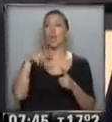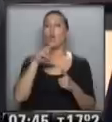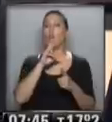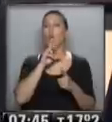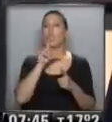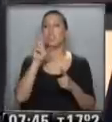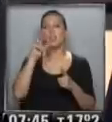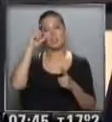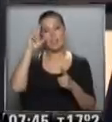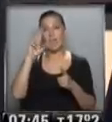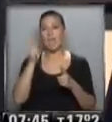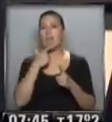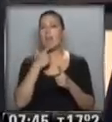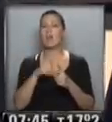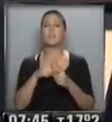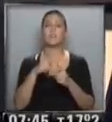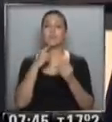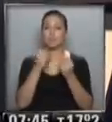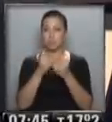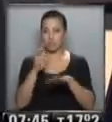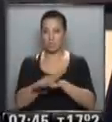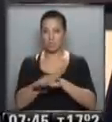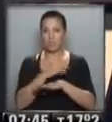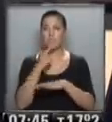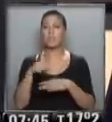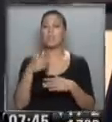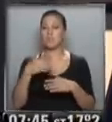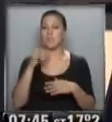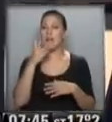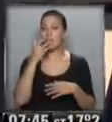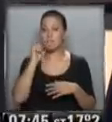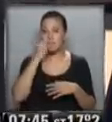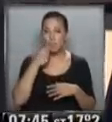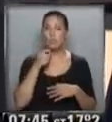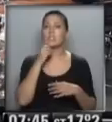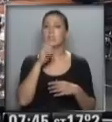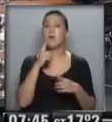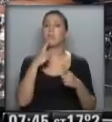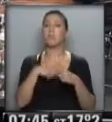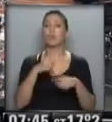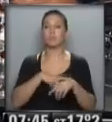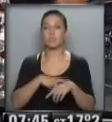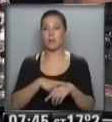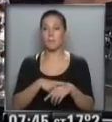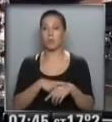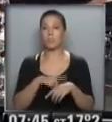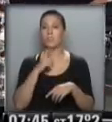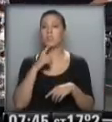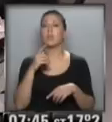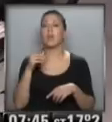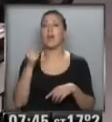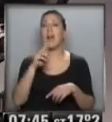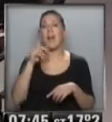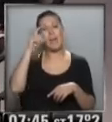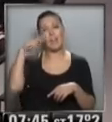de Sebastián Weinreich, para el único estreno argentino de esta semana que repito, es más que atractivo y se llama Por un Tiempo. Bueno, falta la segunda parte. Mora Arenillas, ¿algo que